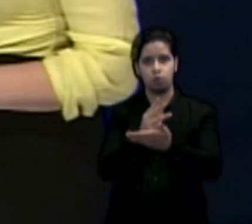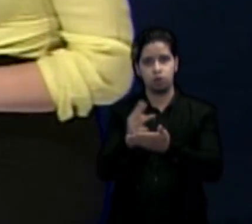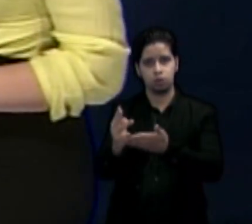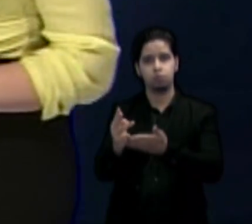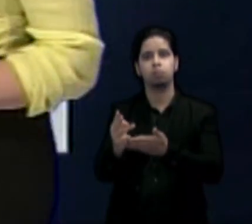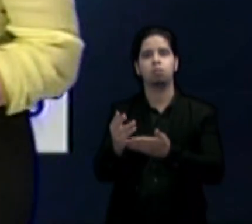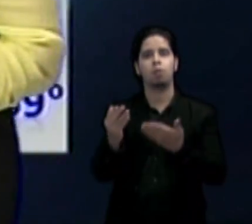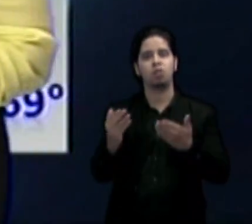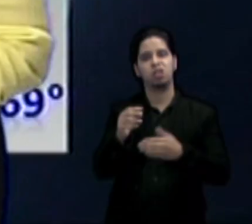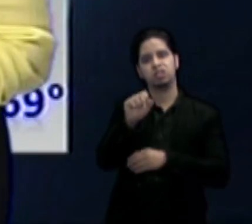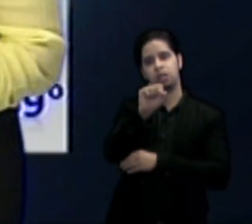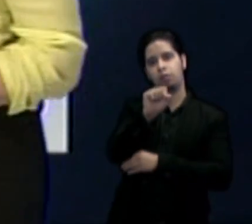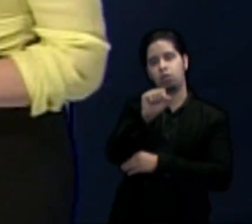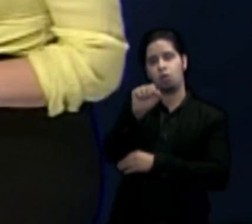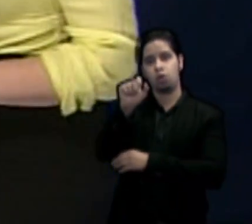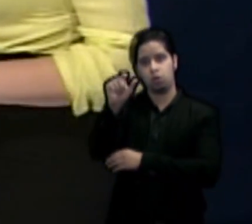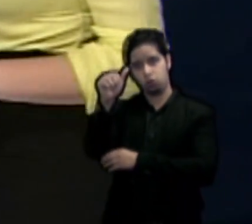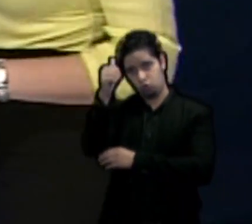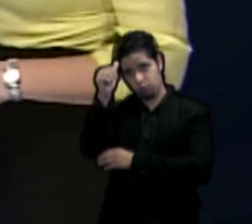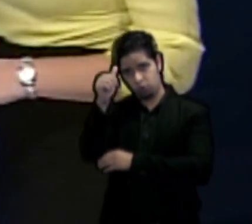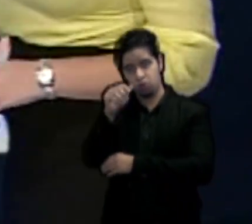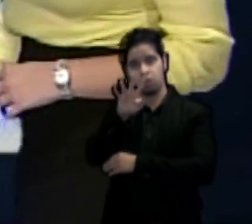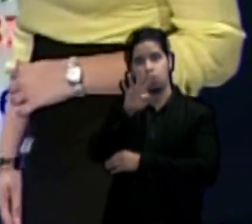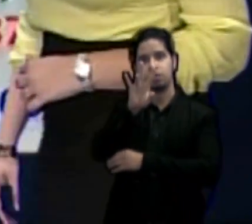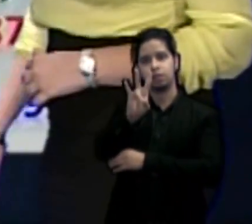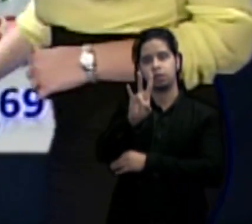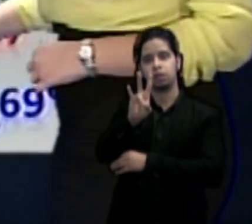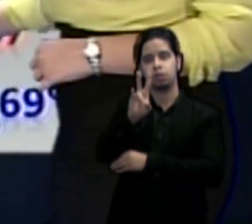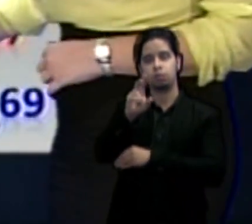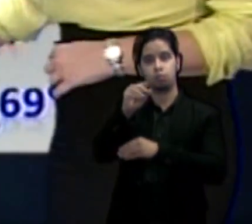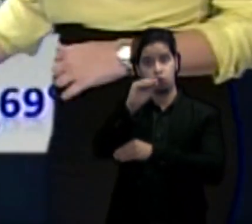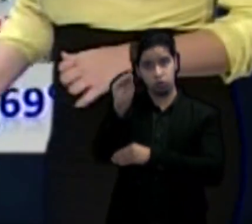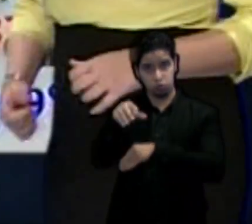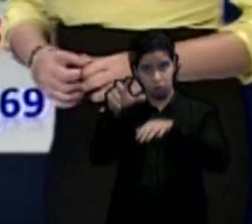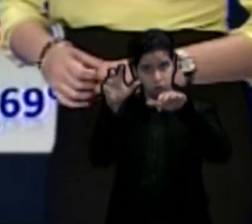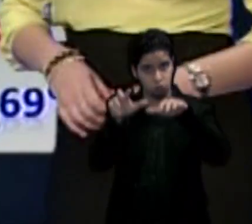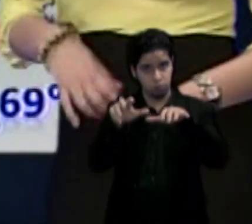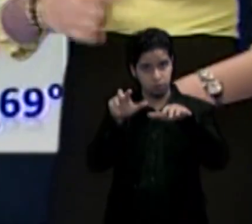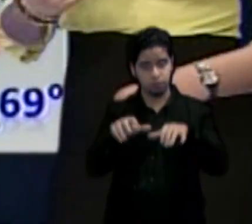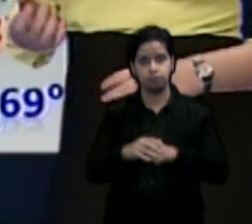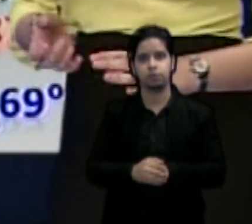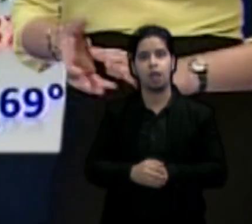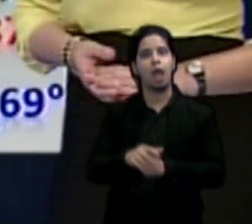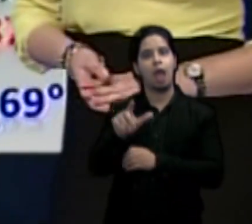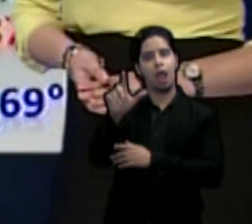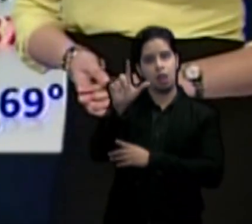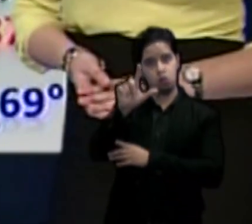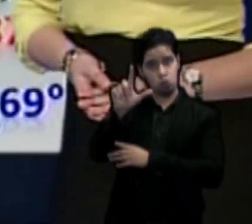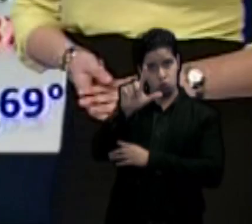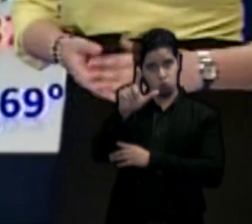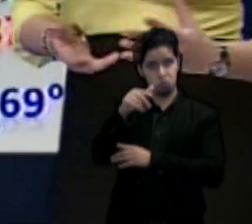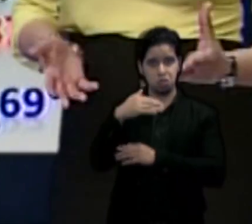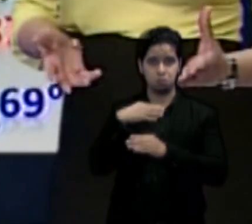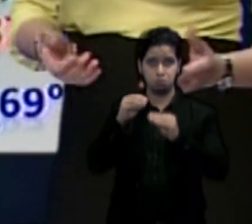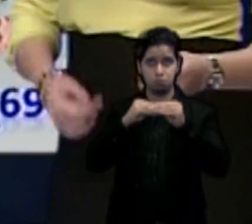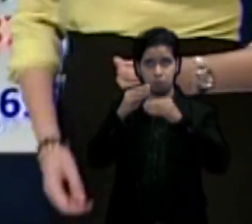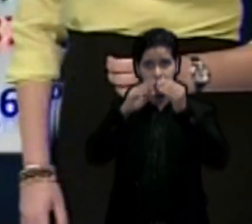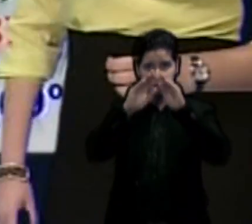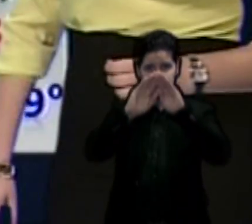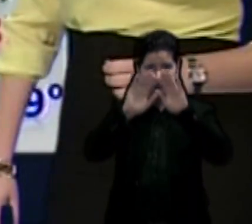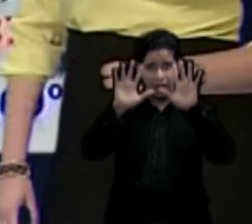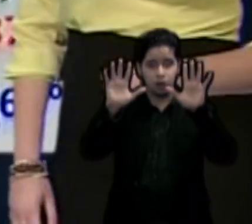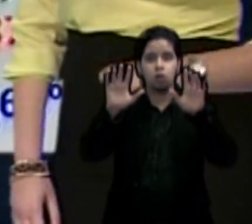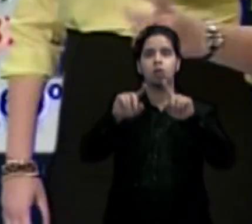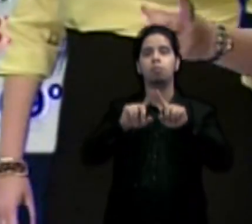entre sábado y domingo 47 a 50%. El lunes se despeja pero ya el martes recibiremos otro disturbio